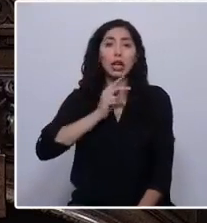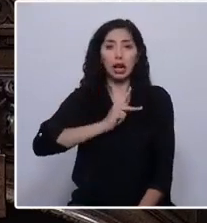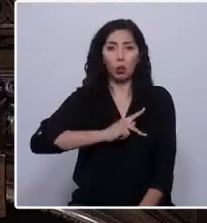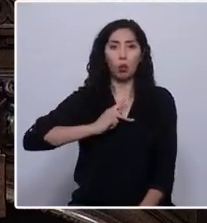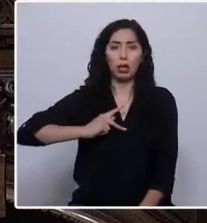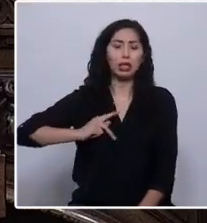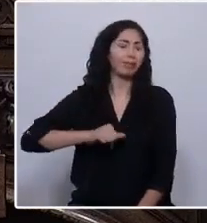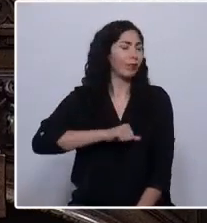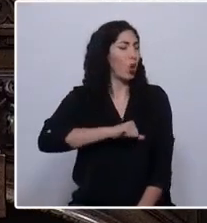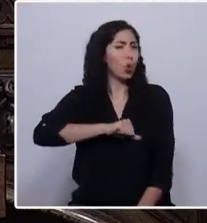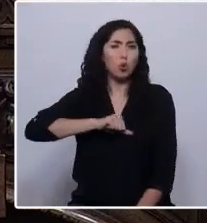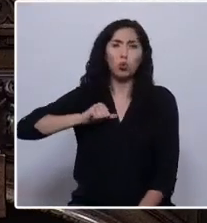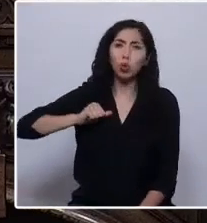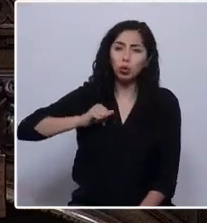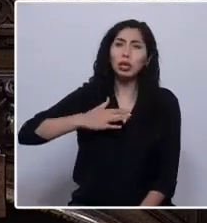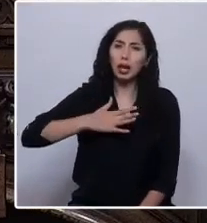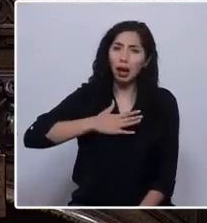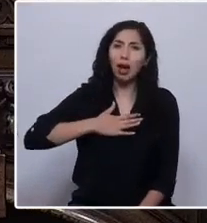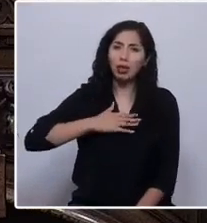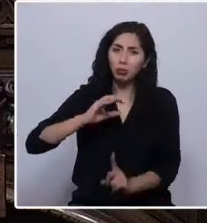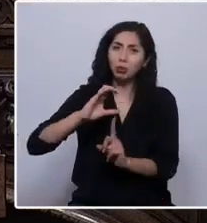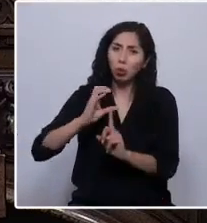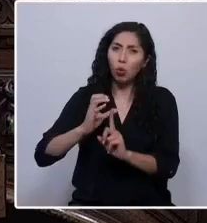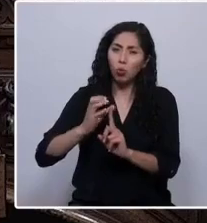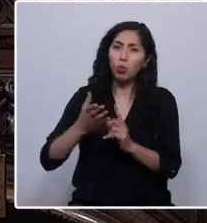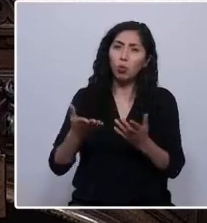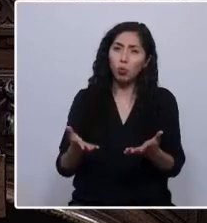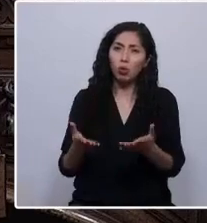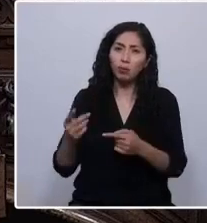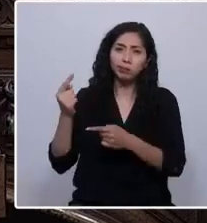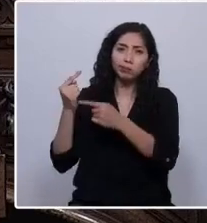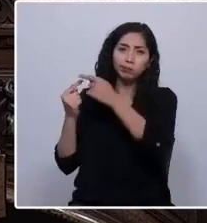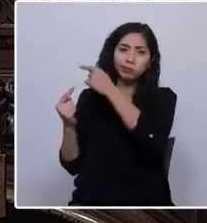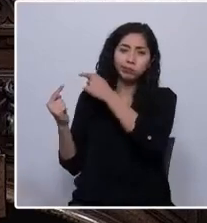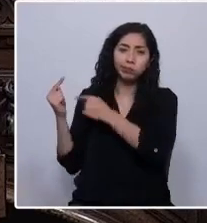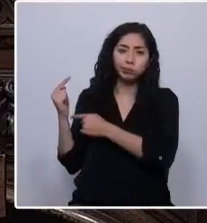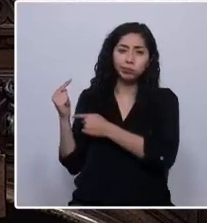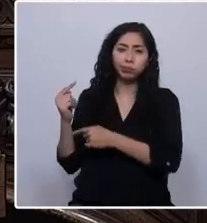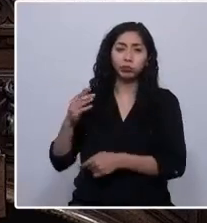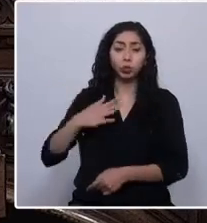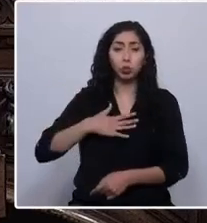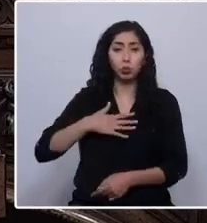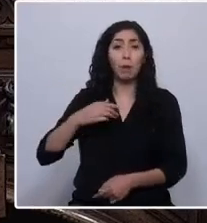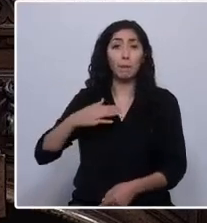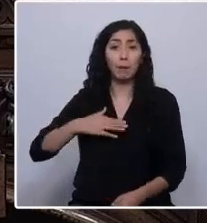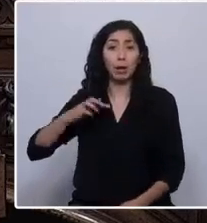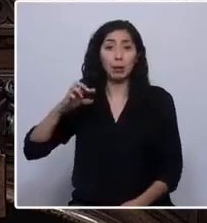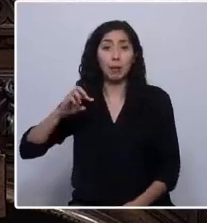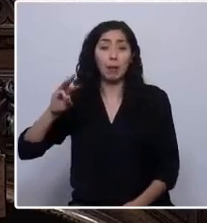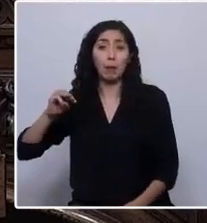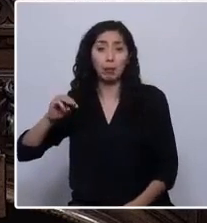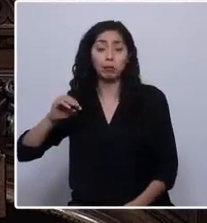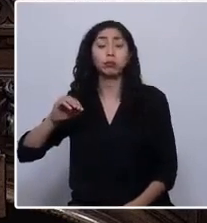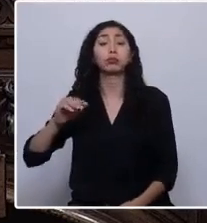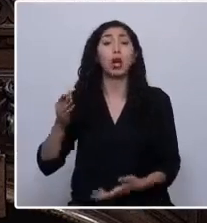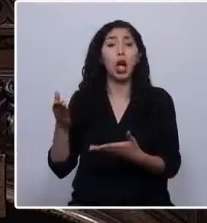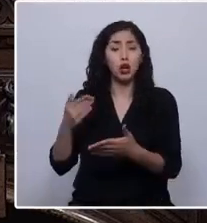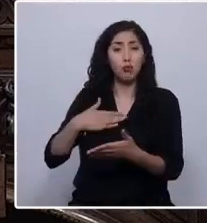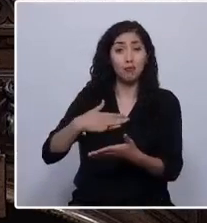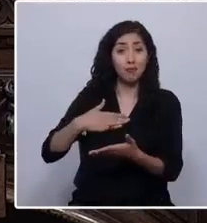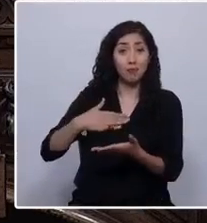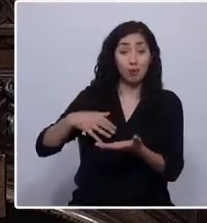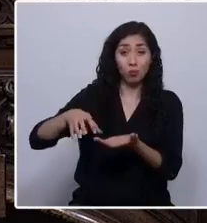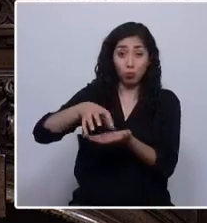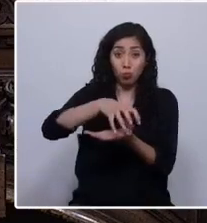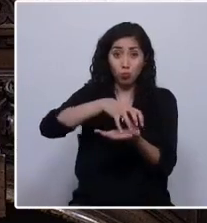orgullosísima de mis raíces, hija de Nora López Molinari y José Vargas Espinosa. Vengo de un pueblo que